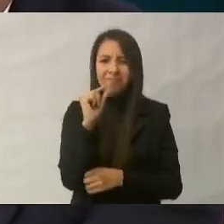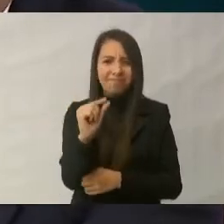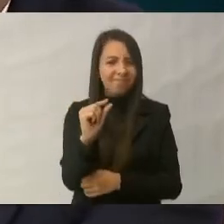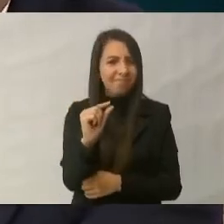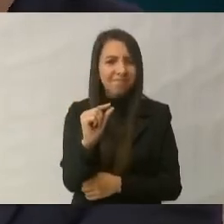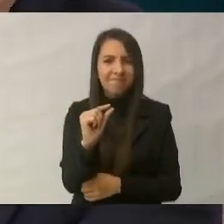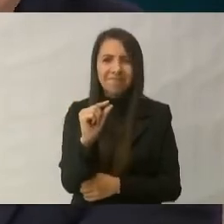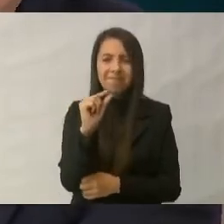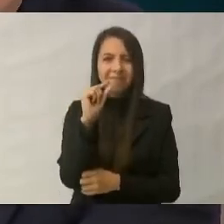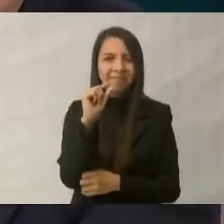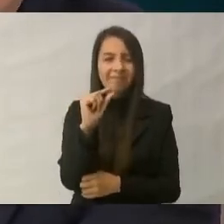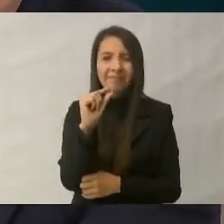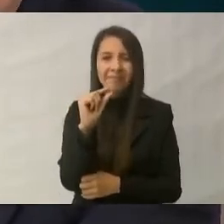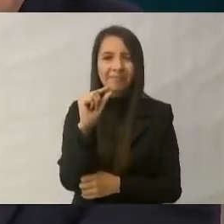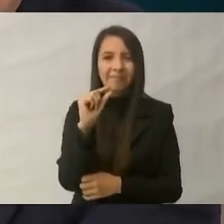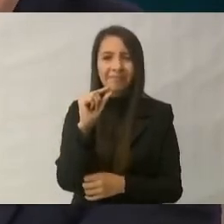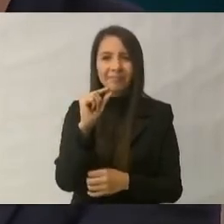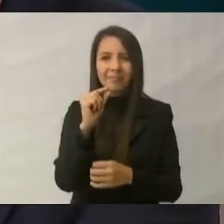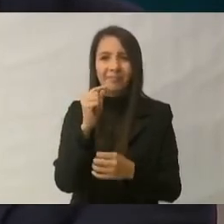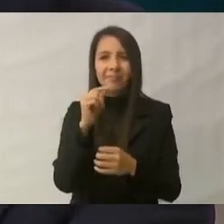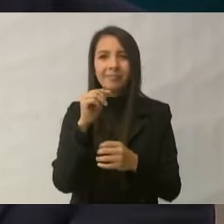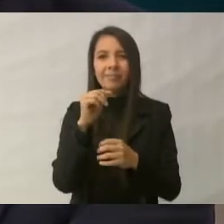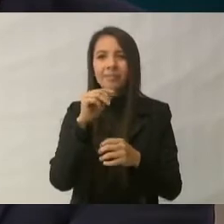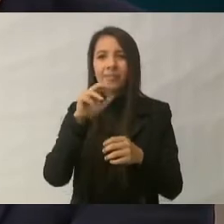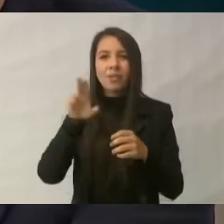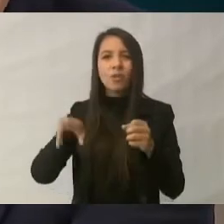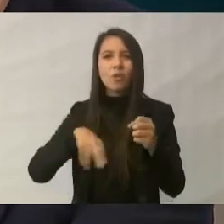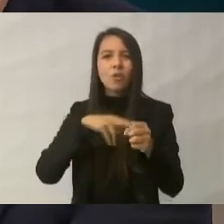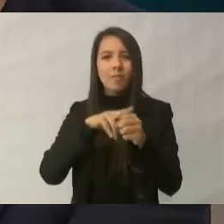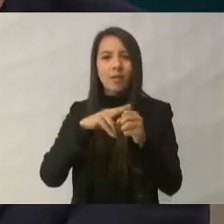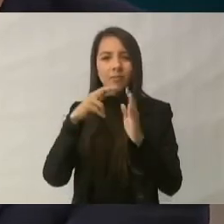un poco más de salario mínimo de entonces.